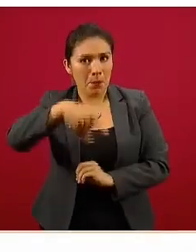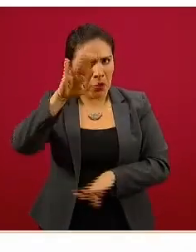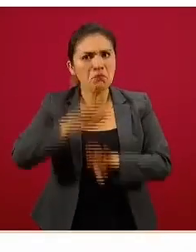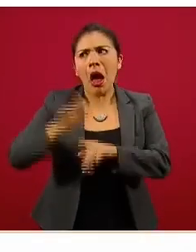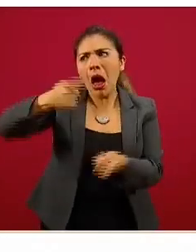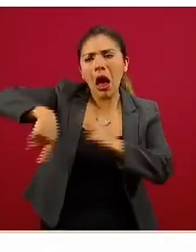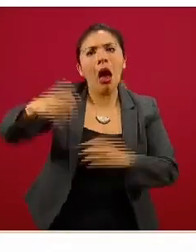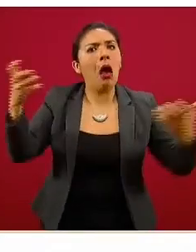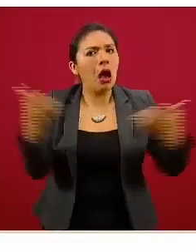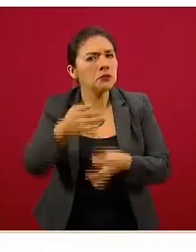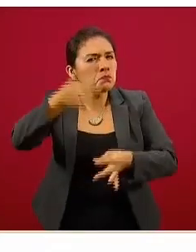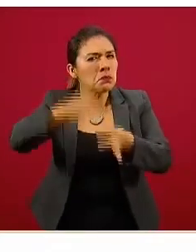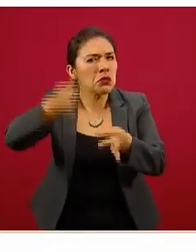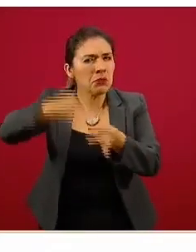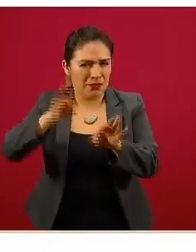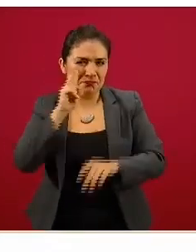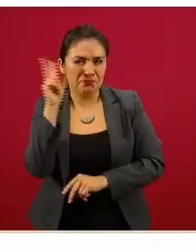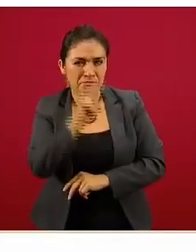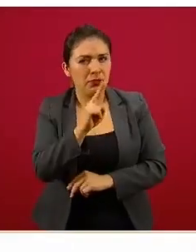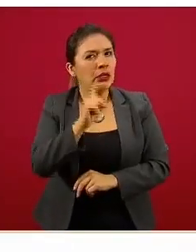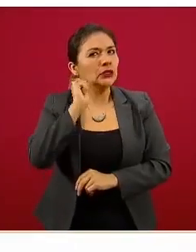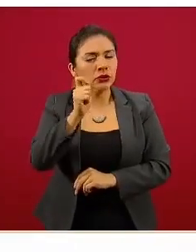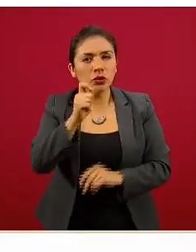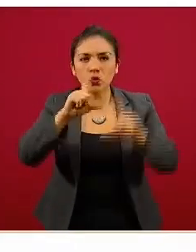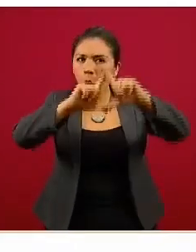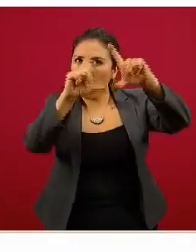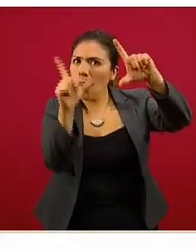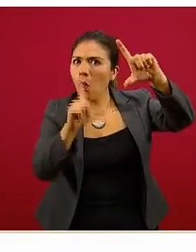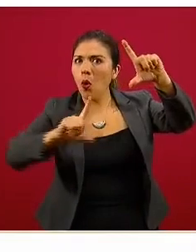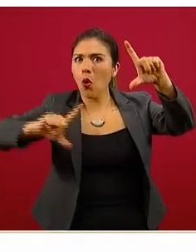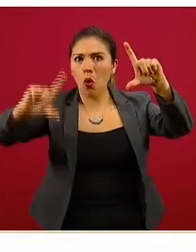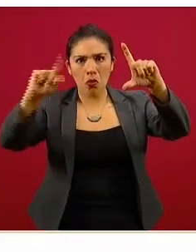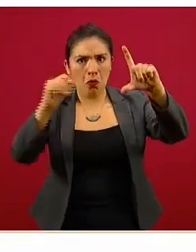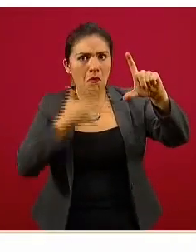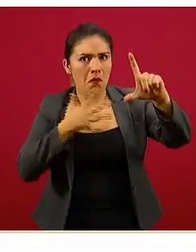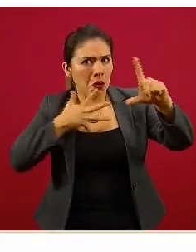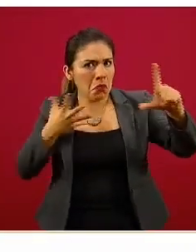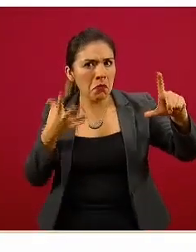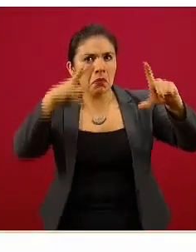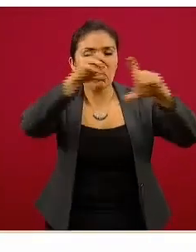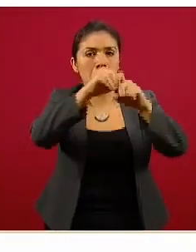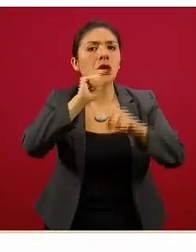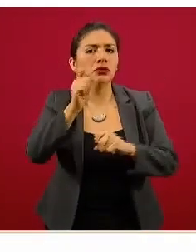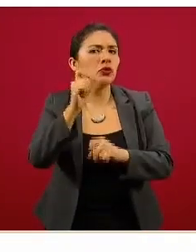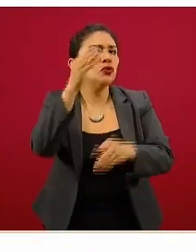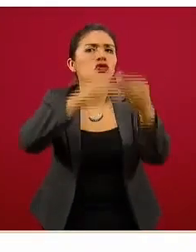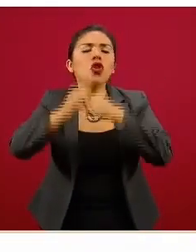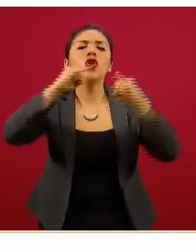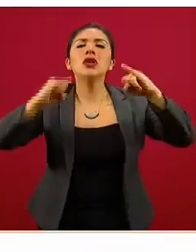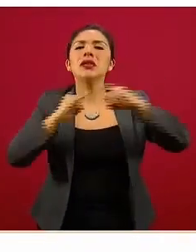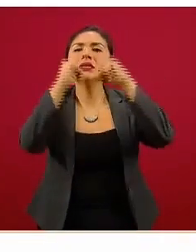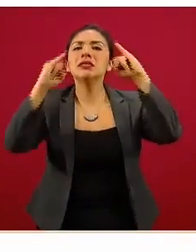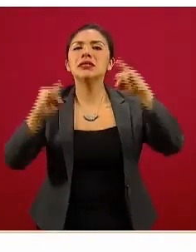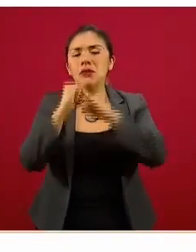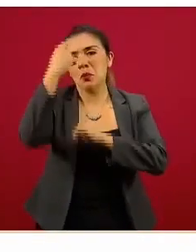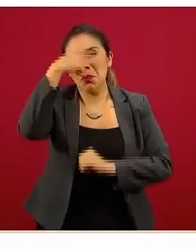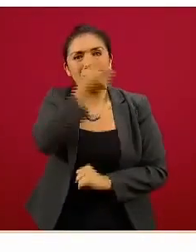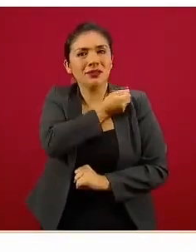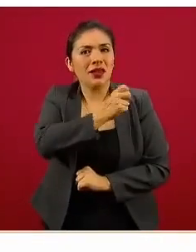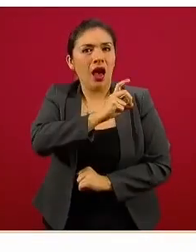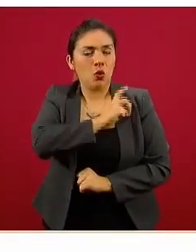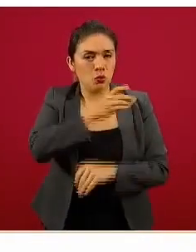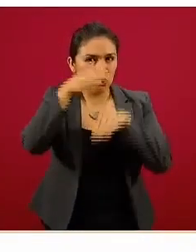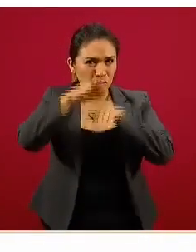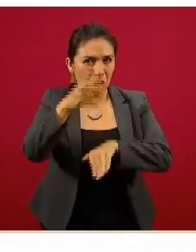lo hacen, como se puede ver es toda la geografía del país y son todas las instituciones del sector salud